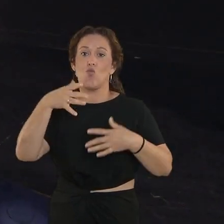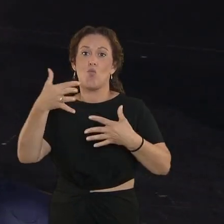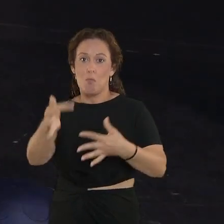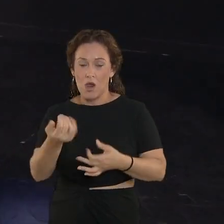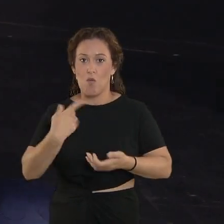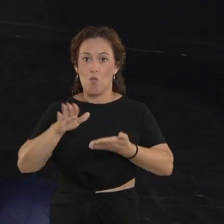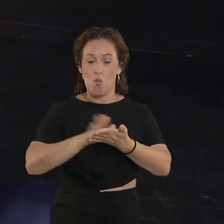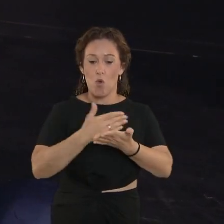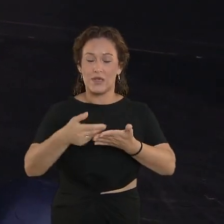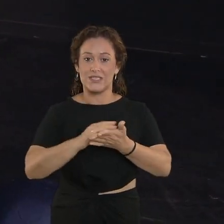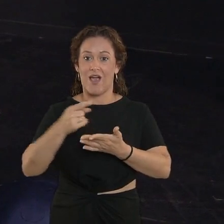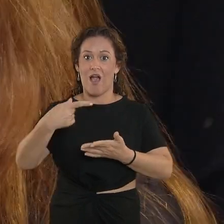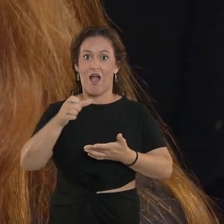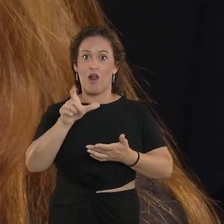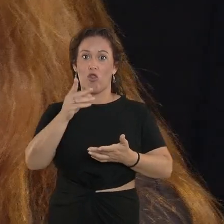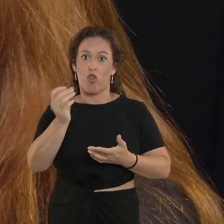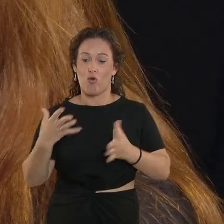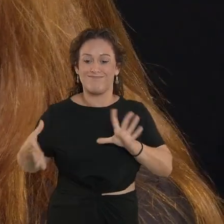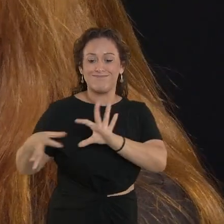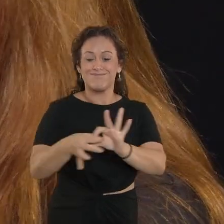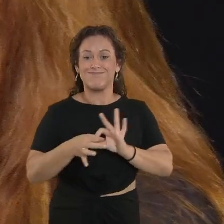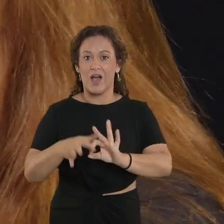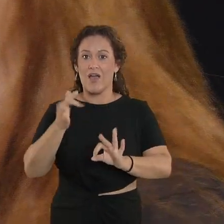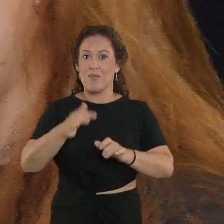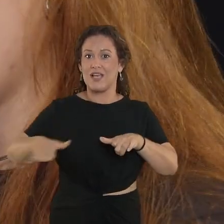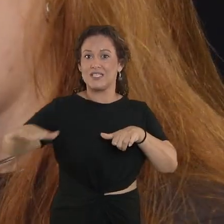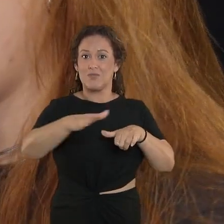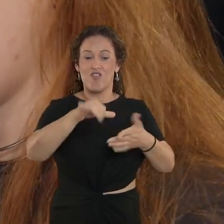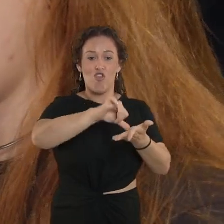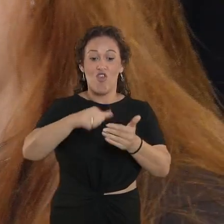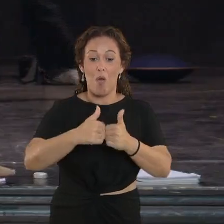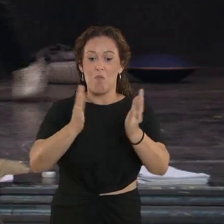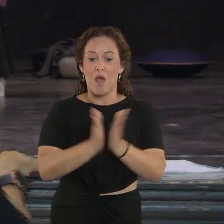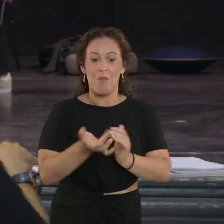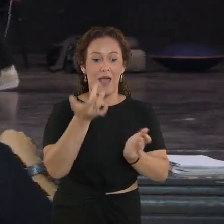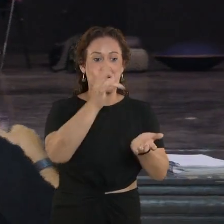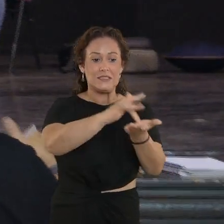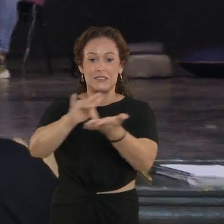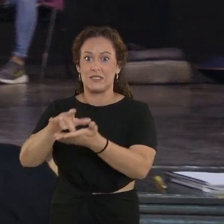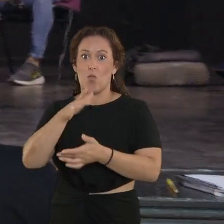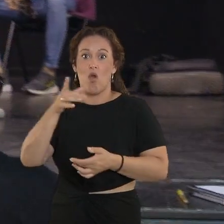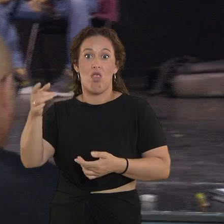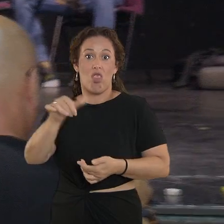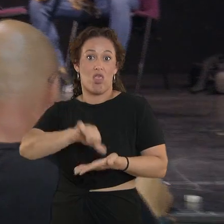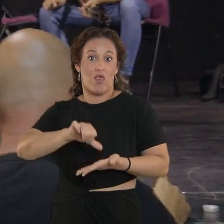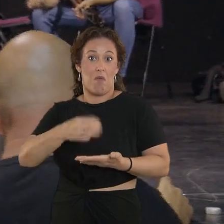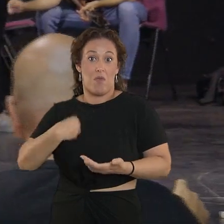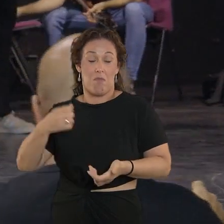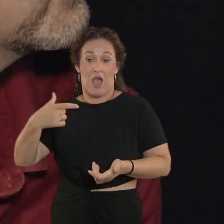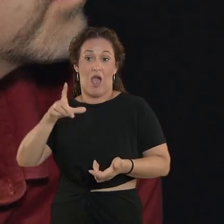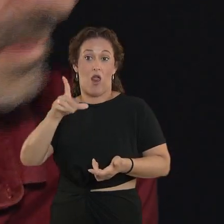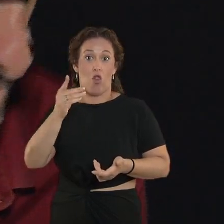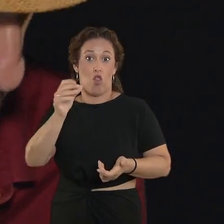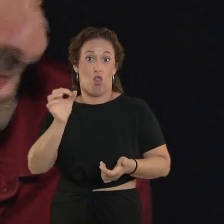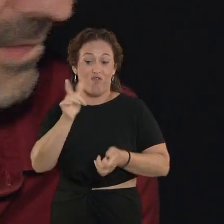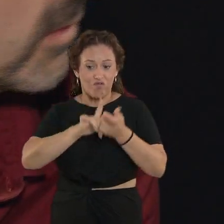de Galdós. Y eso además lo aderezamos con distintos espacios de la ciudad de Las Palmas, que es aquella ciudad que dejó Galdós y que